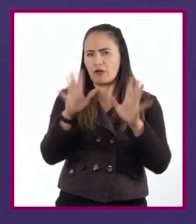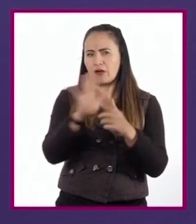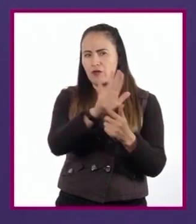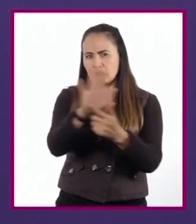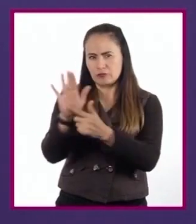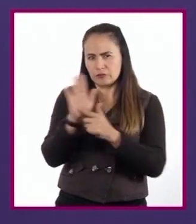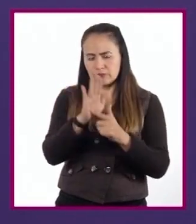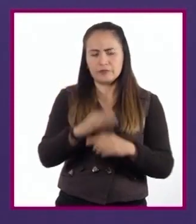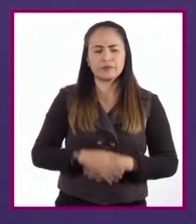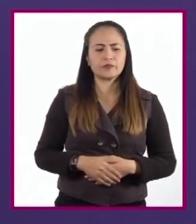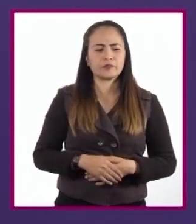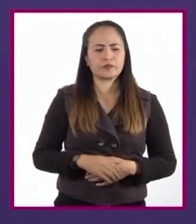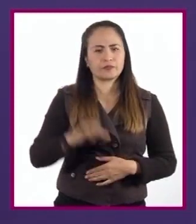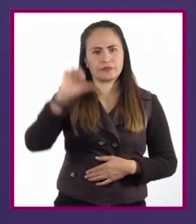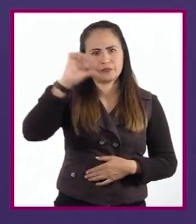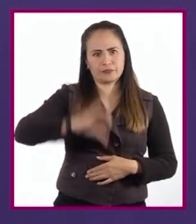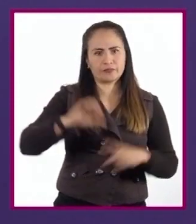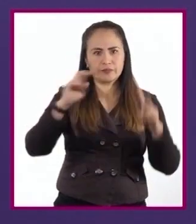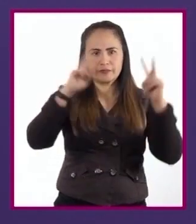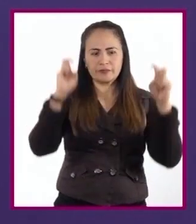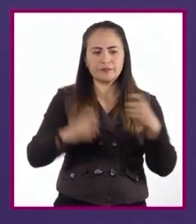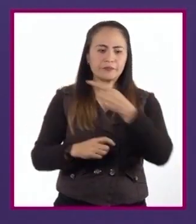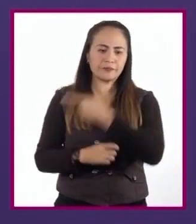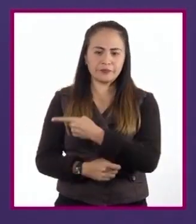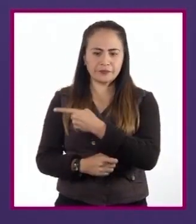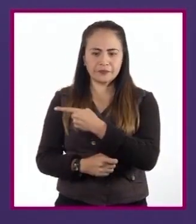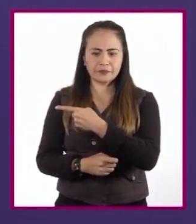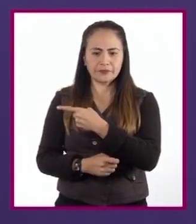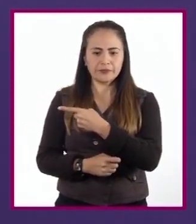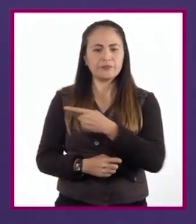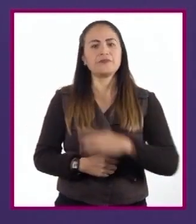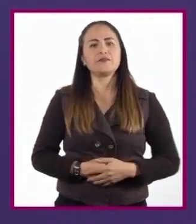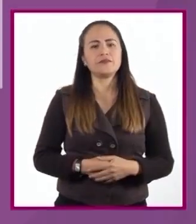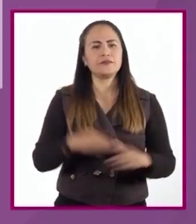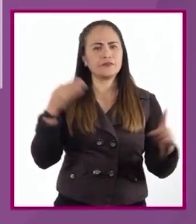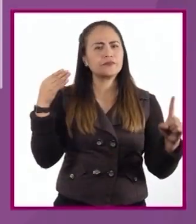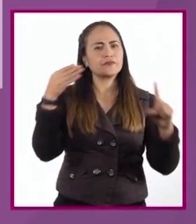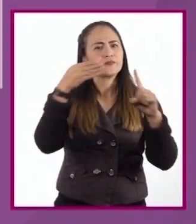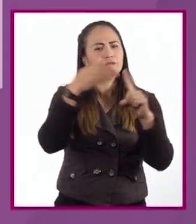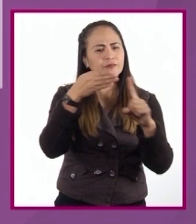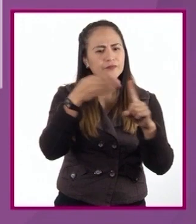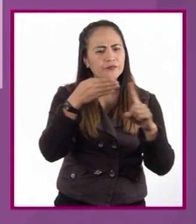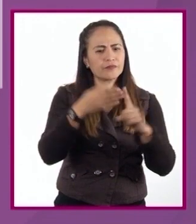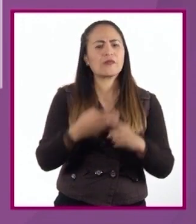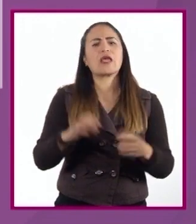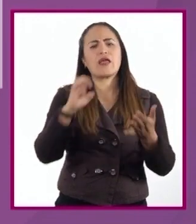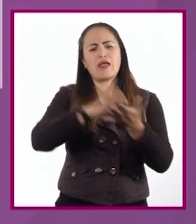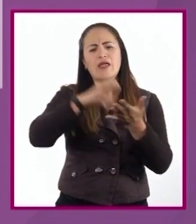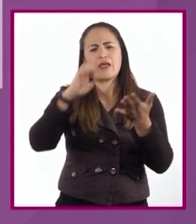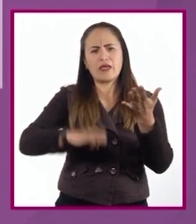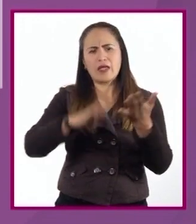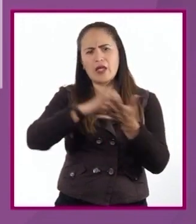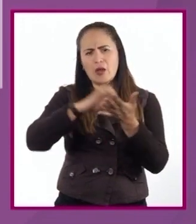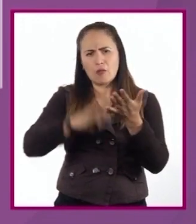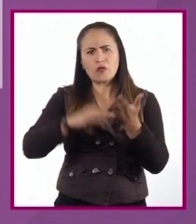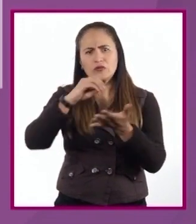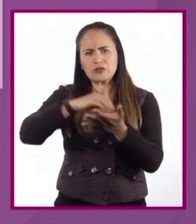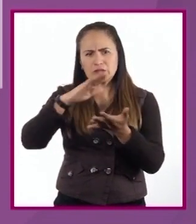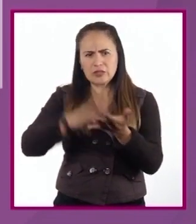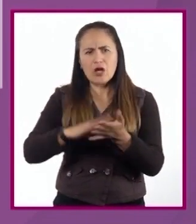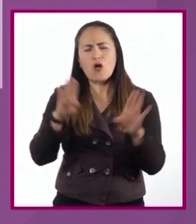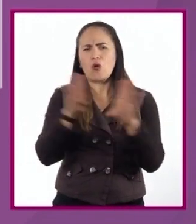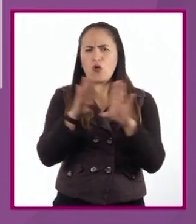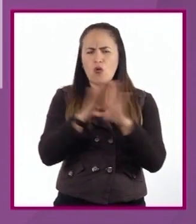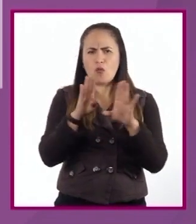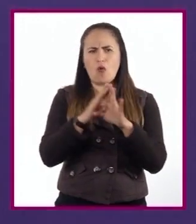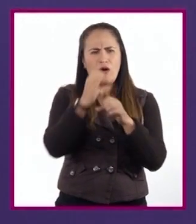Esta sesión se titula Validando mis argumentos y tiene como propósito revisar ejemplos y citas como formas de validar los